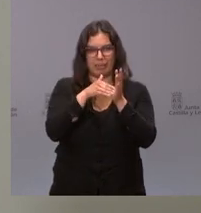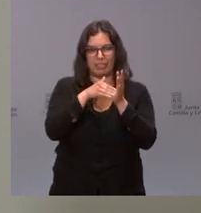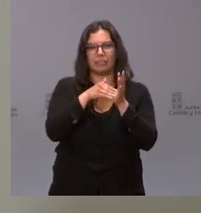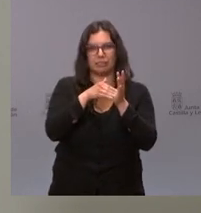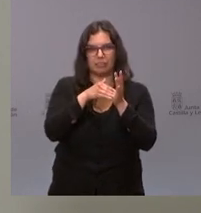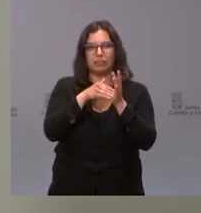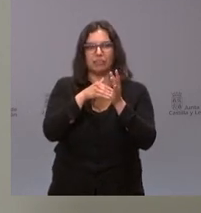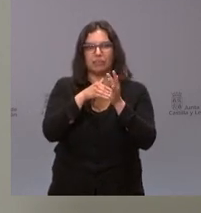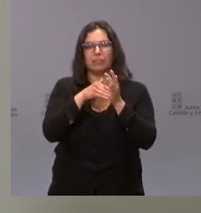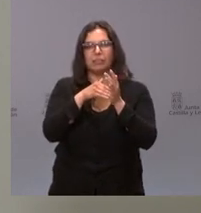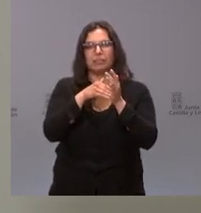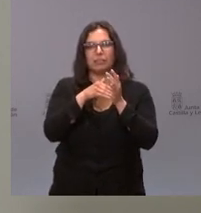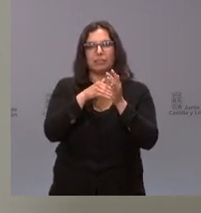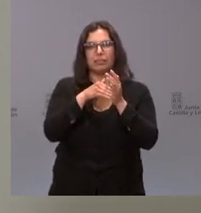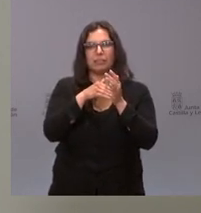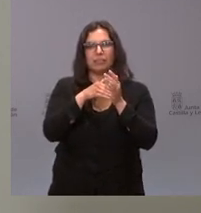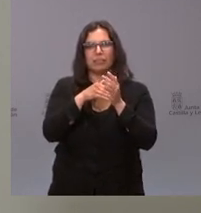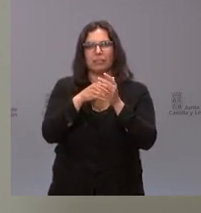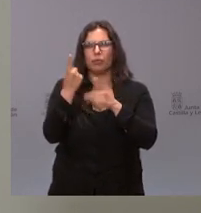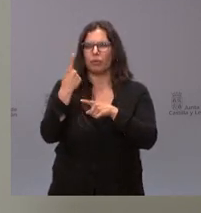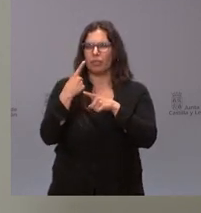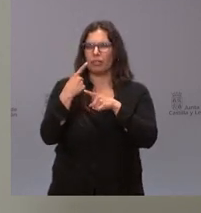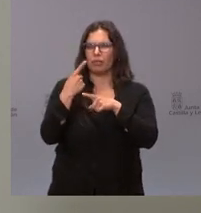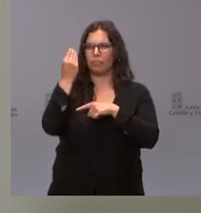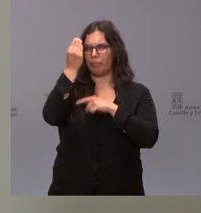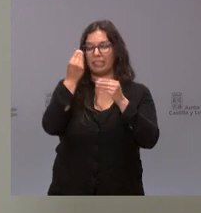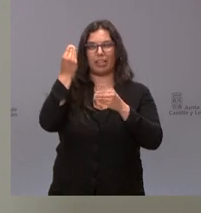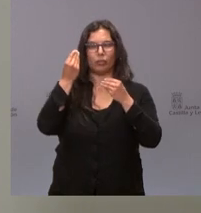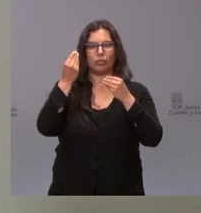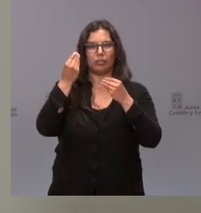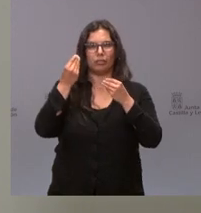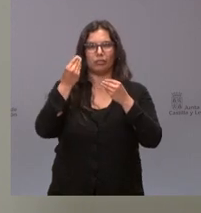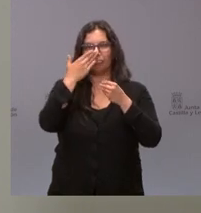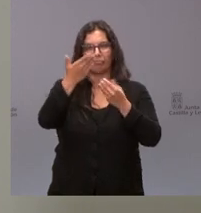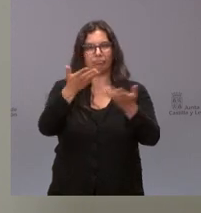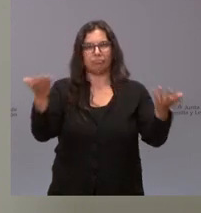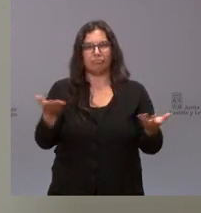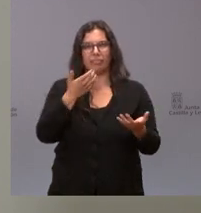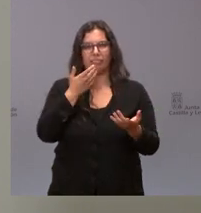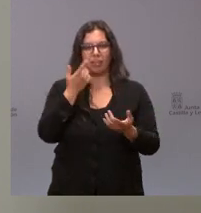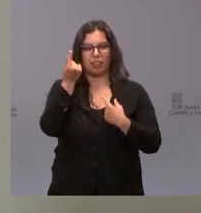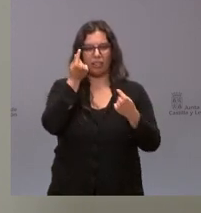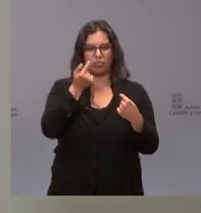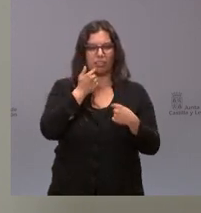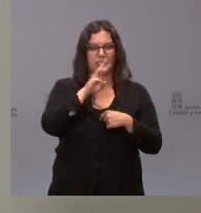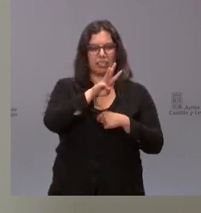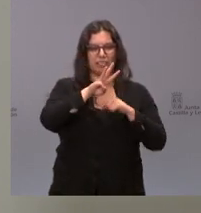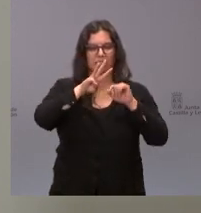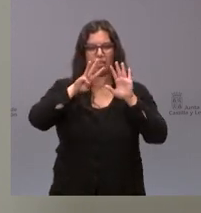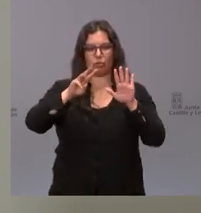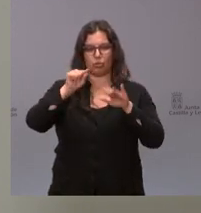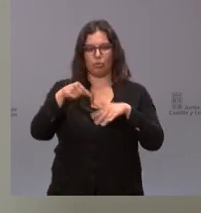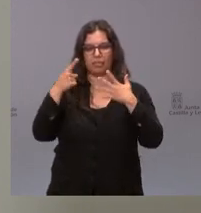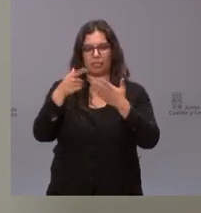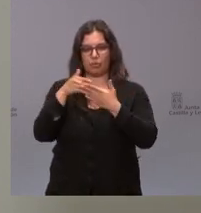es bueno lo que pasa es que hay una cosa que no me cuadra estoy pensando en alto delante de ustedes que aunque el dato es de 38.6 millones de euros de